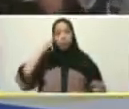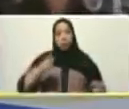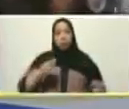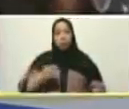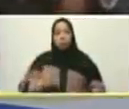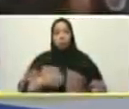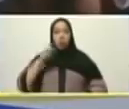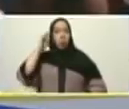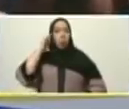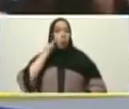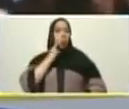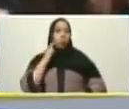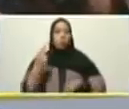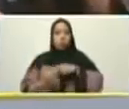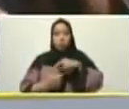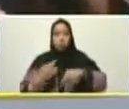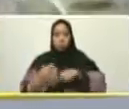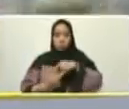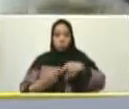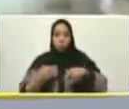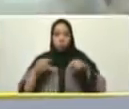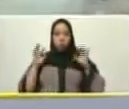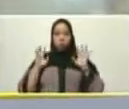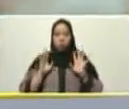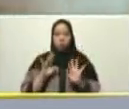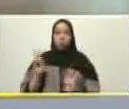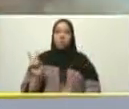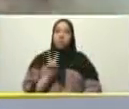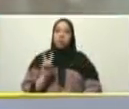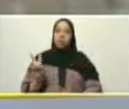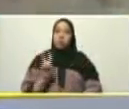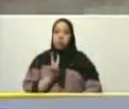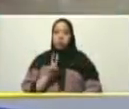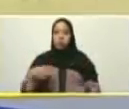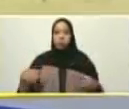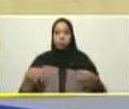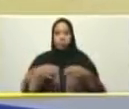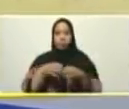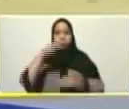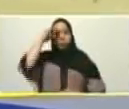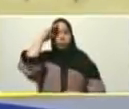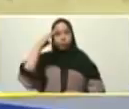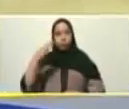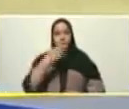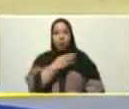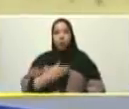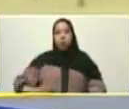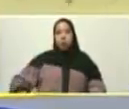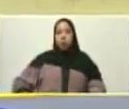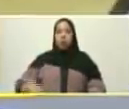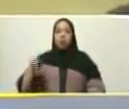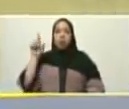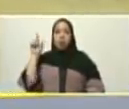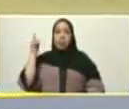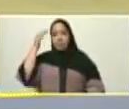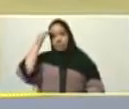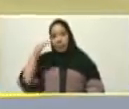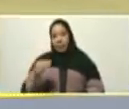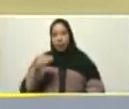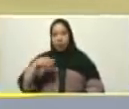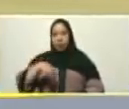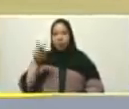Ejército Revolucionario de Venezuela, del Ejército Bolivariano, de la Fuerza Armada Nacional Bolivariana, la